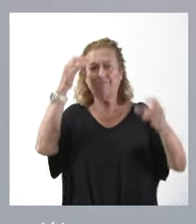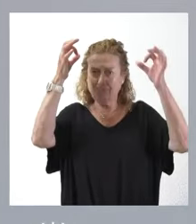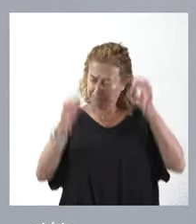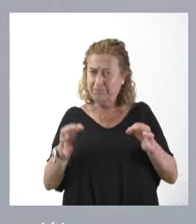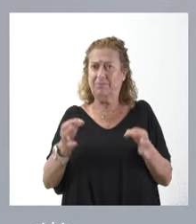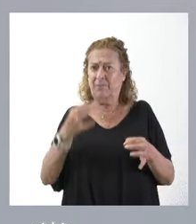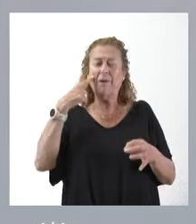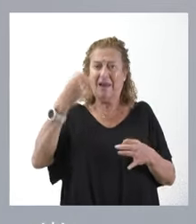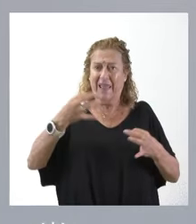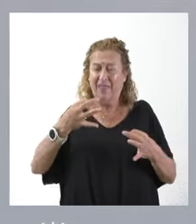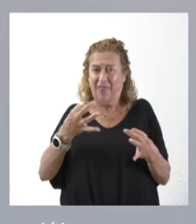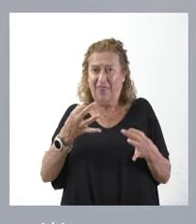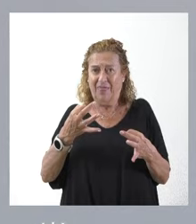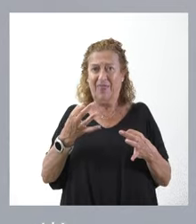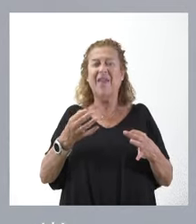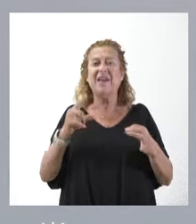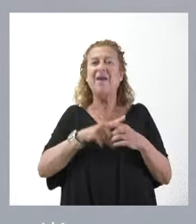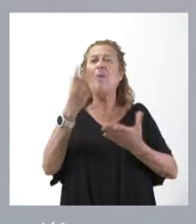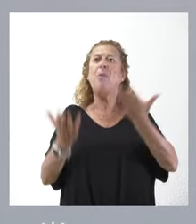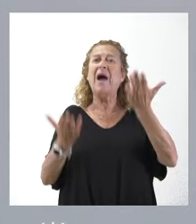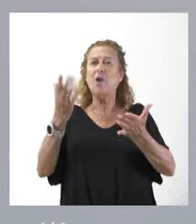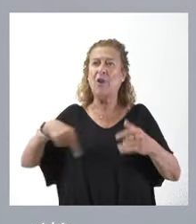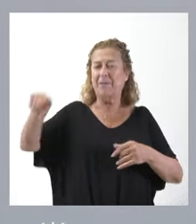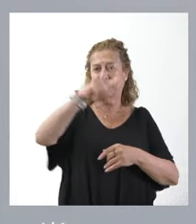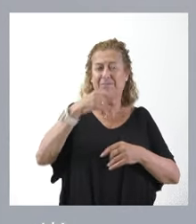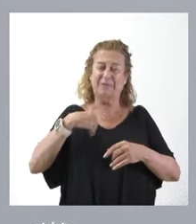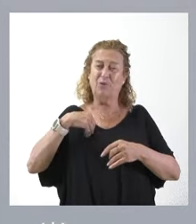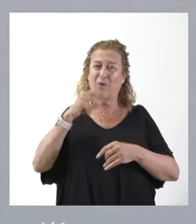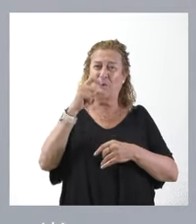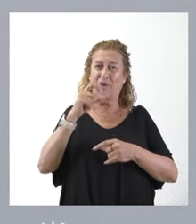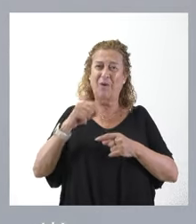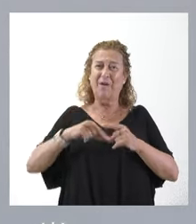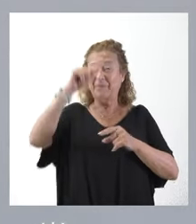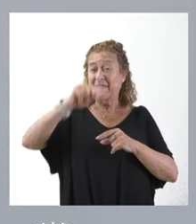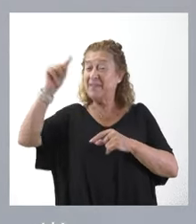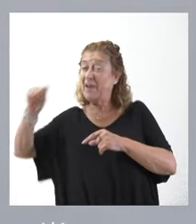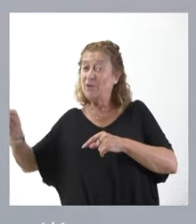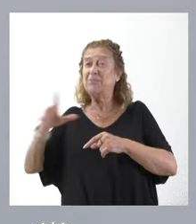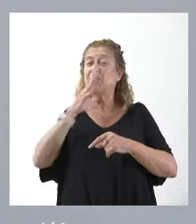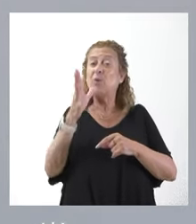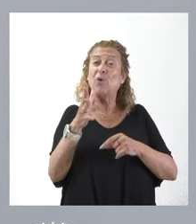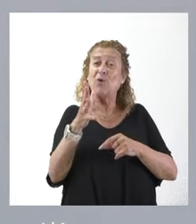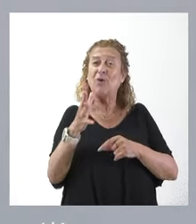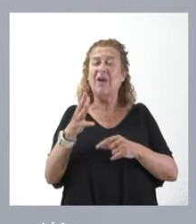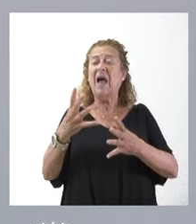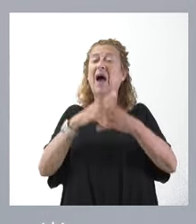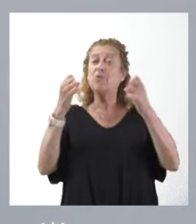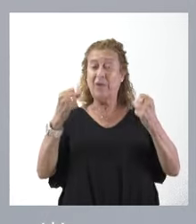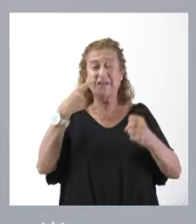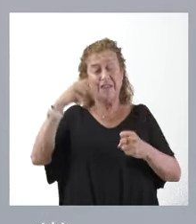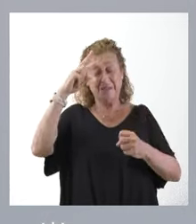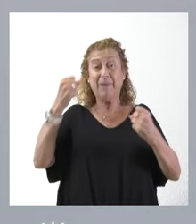que valoran esos indicadores por parte de autoridades y expertos